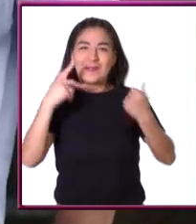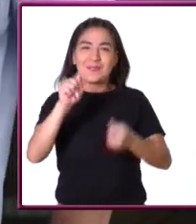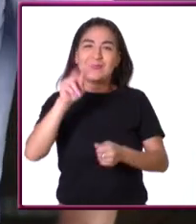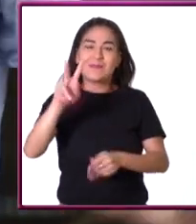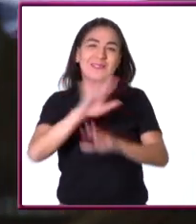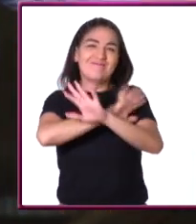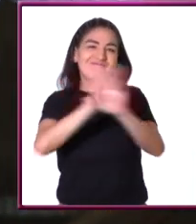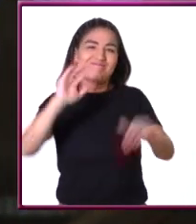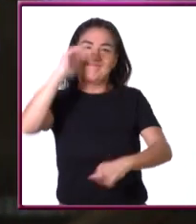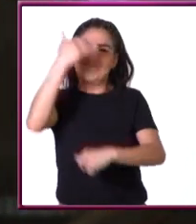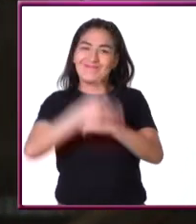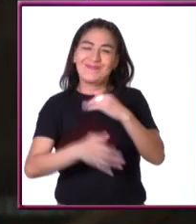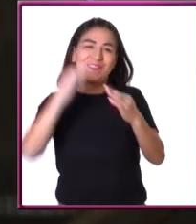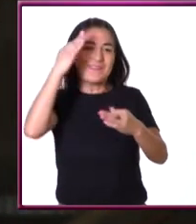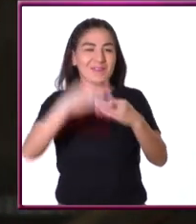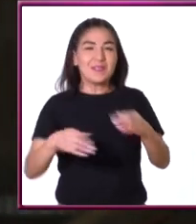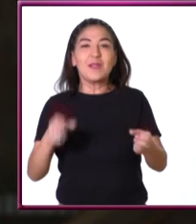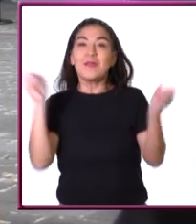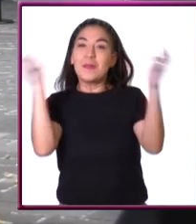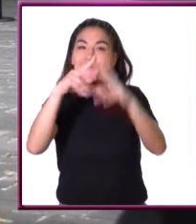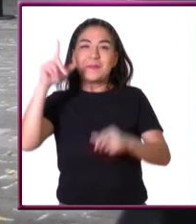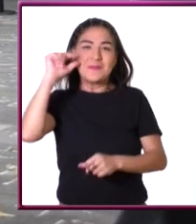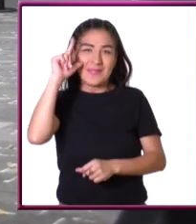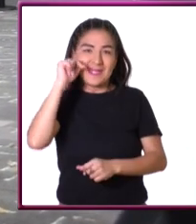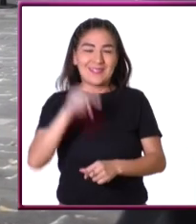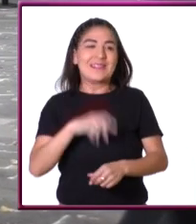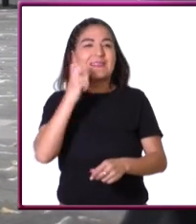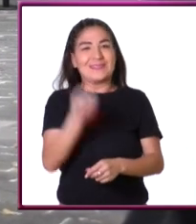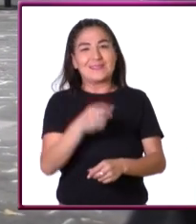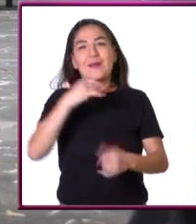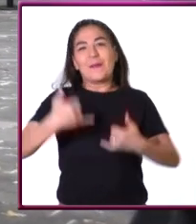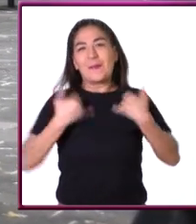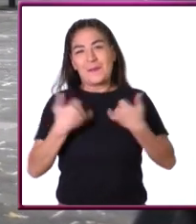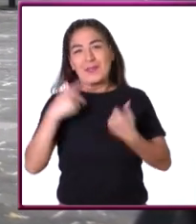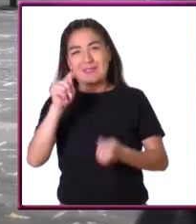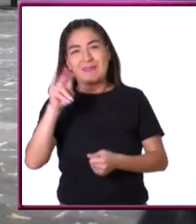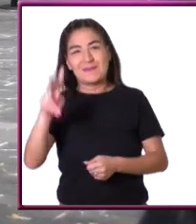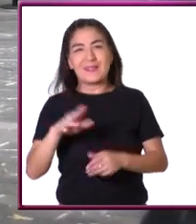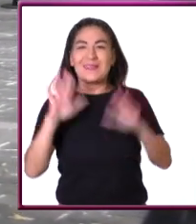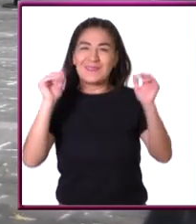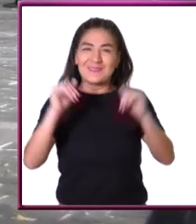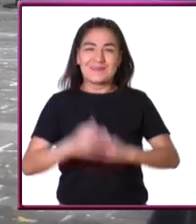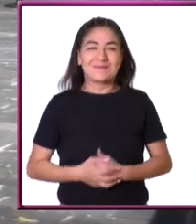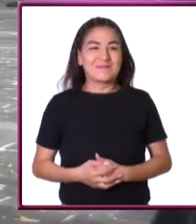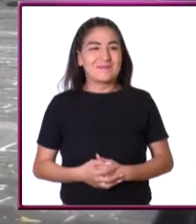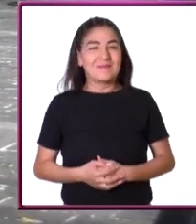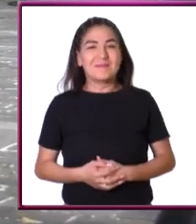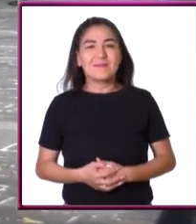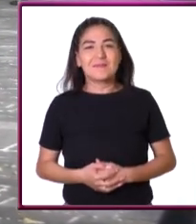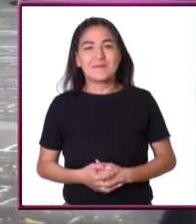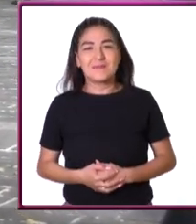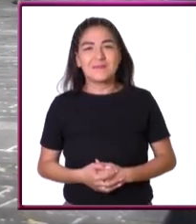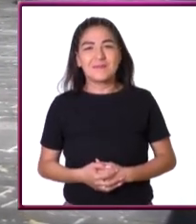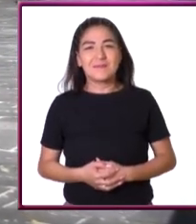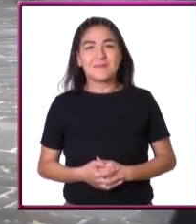Jóvenes en TV ha llegado a su fin nos vemos mañana sin falta aquí en Jóvenes en TV hasta luego